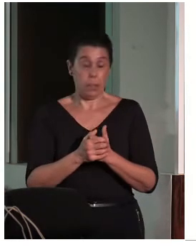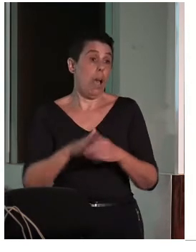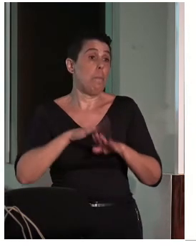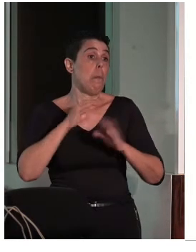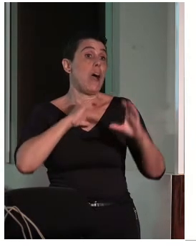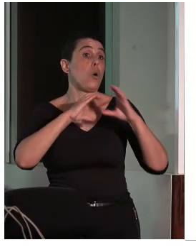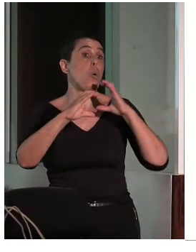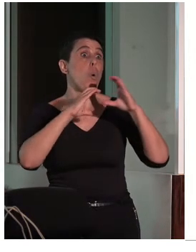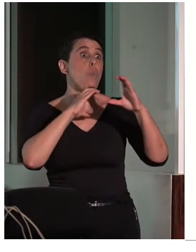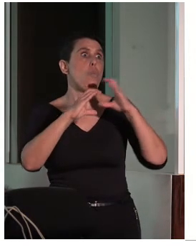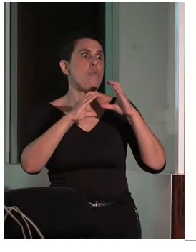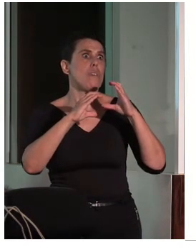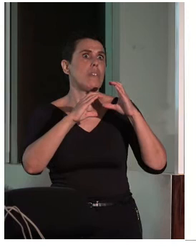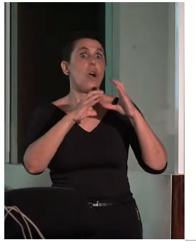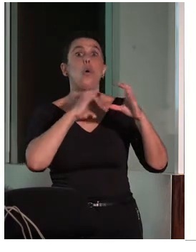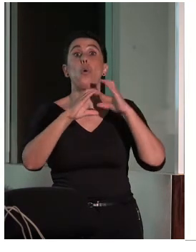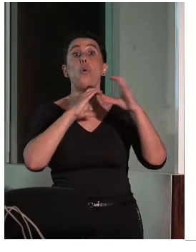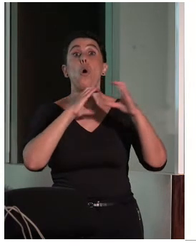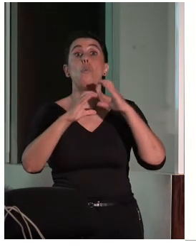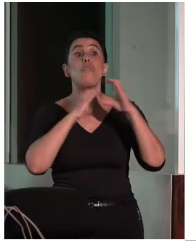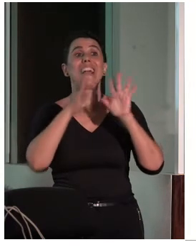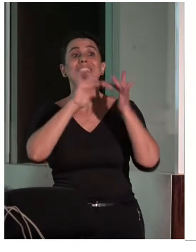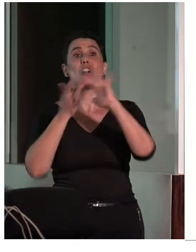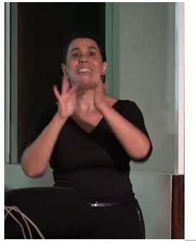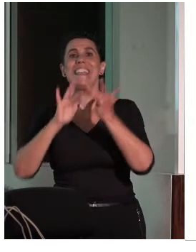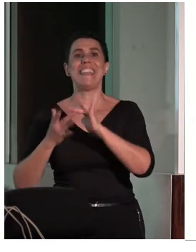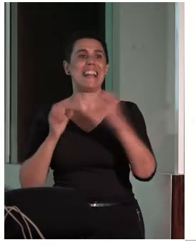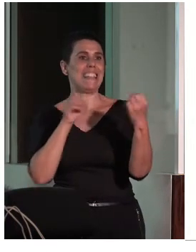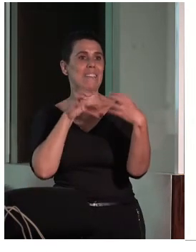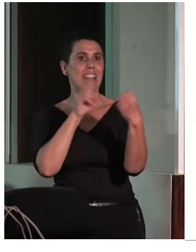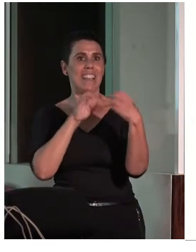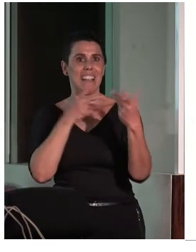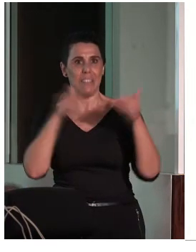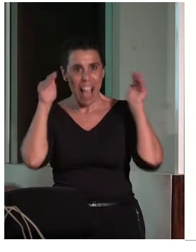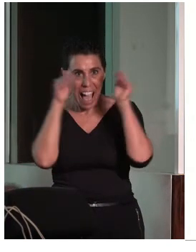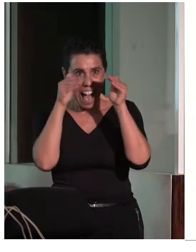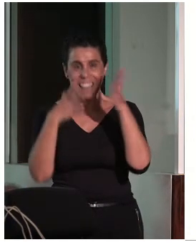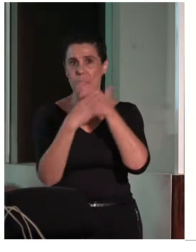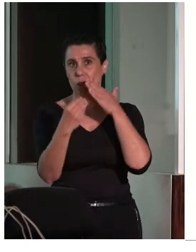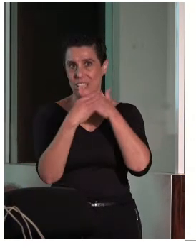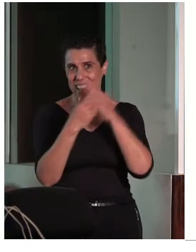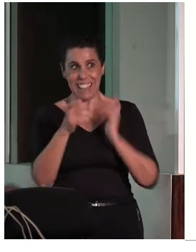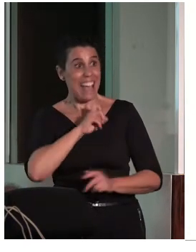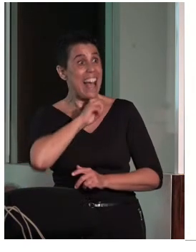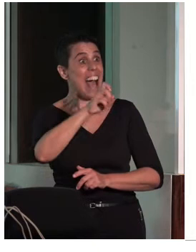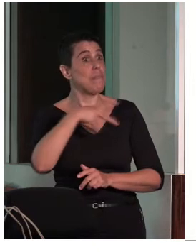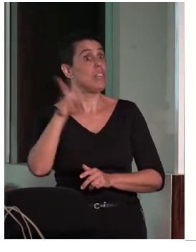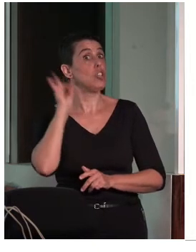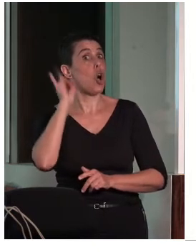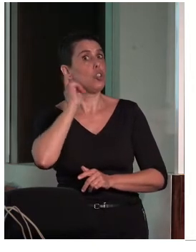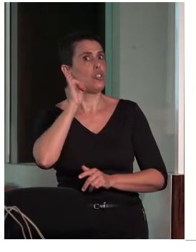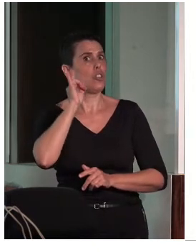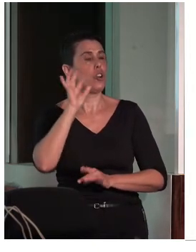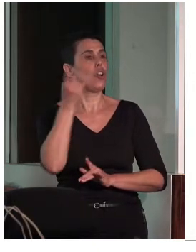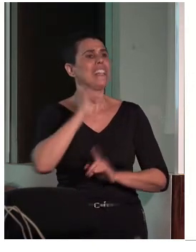comunicación interactiva, la atención con el cliente, los avisos sonoros y las señales en forma de